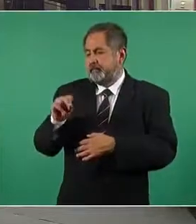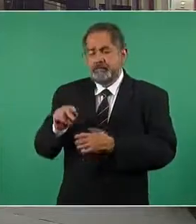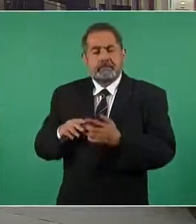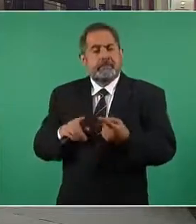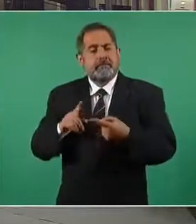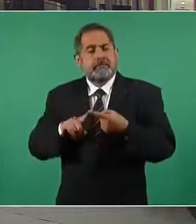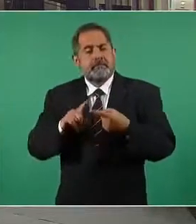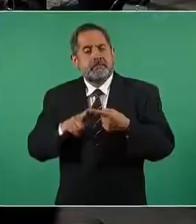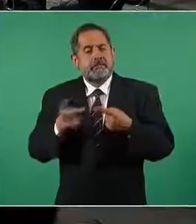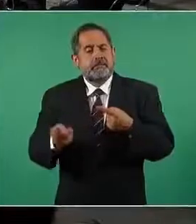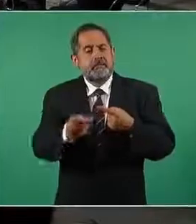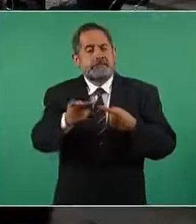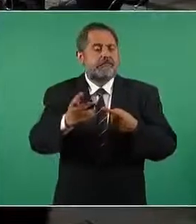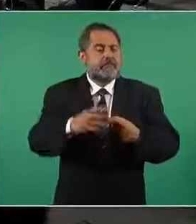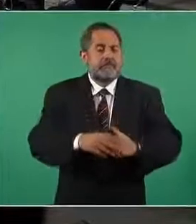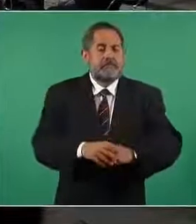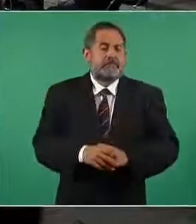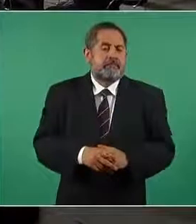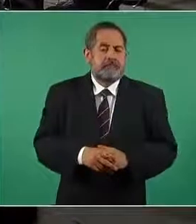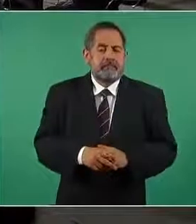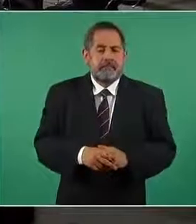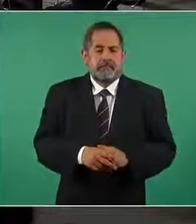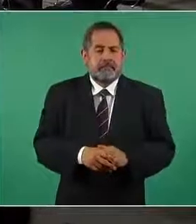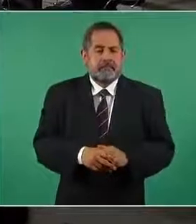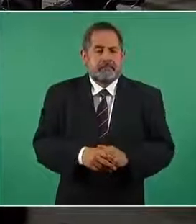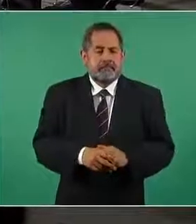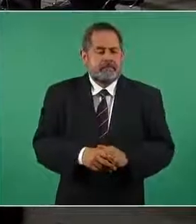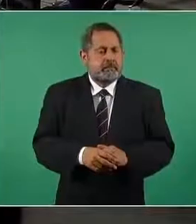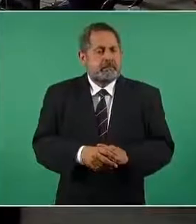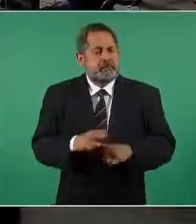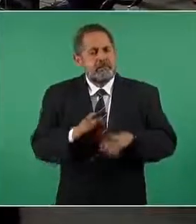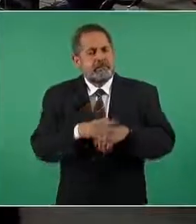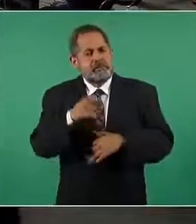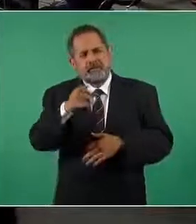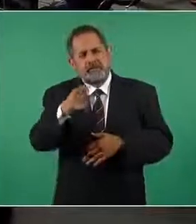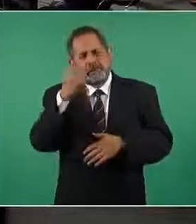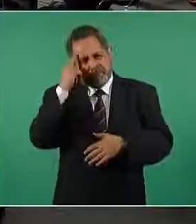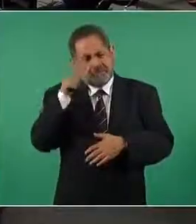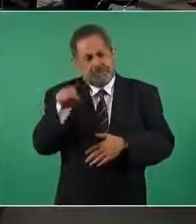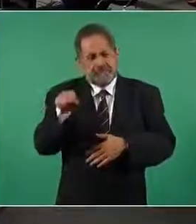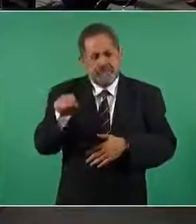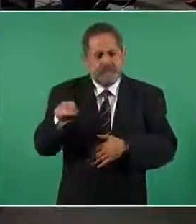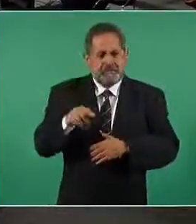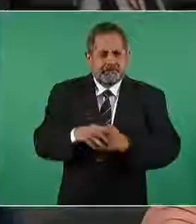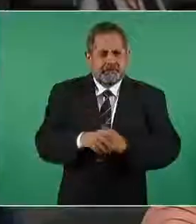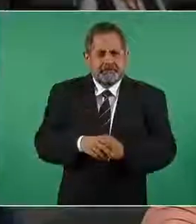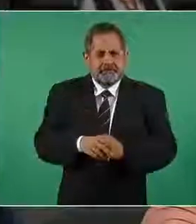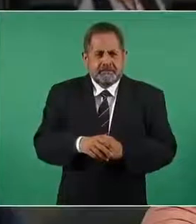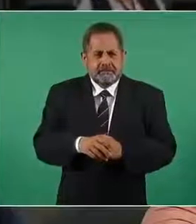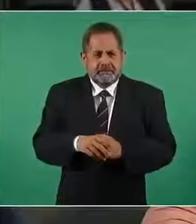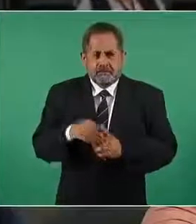primera pregunta es ¿por qué en el presupuesto para el dos mil veintidós